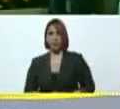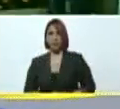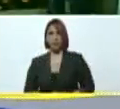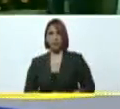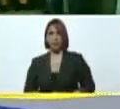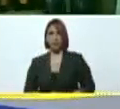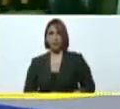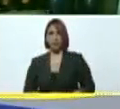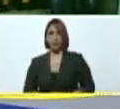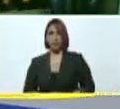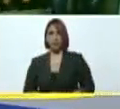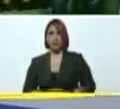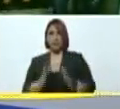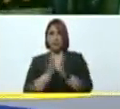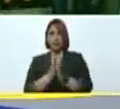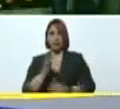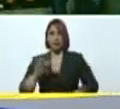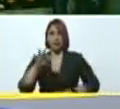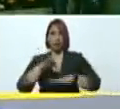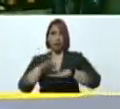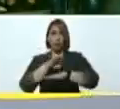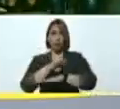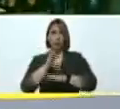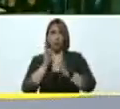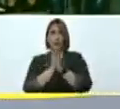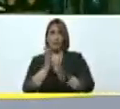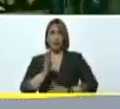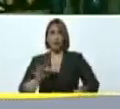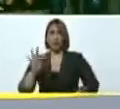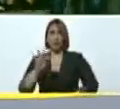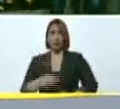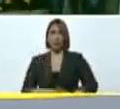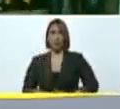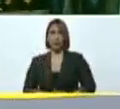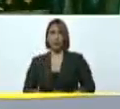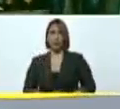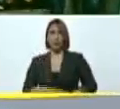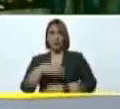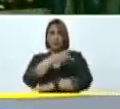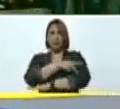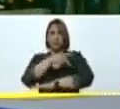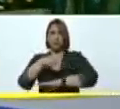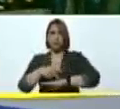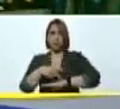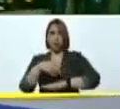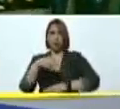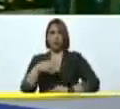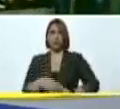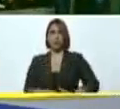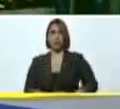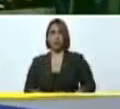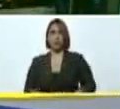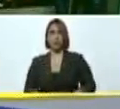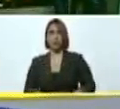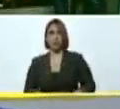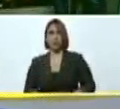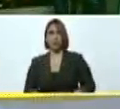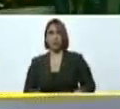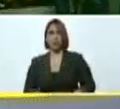allá en San Francisco en el municipio de San Francisco en la parroquia Domitila Flores